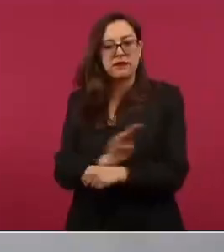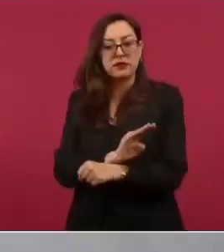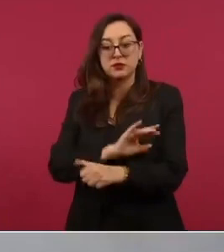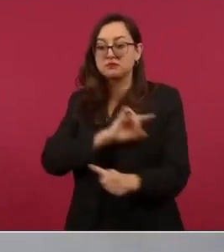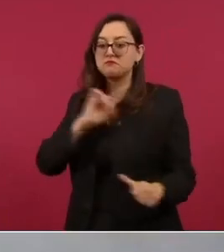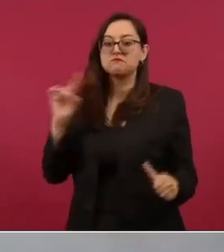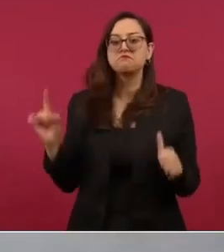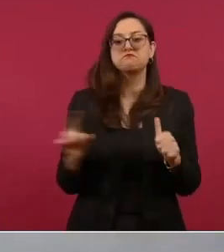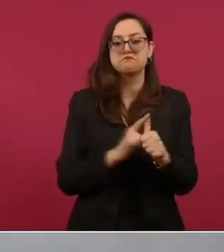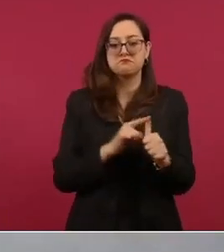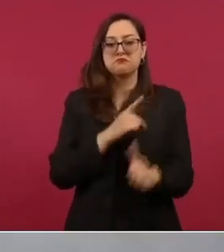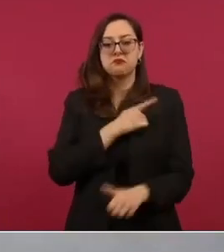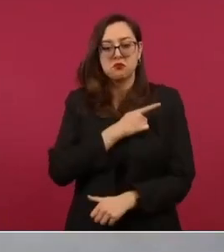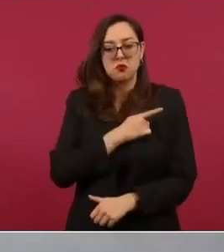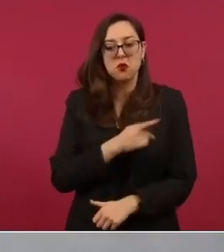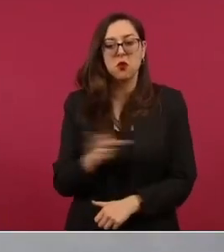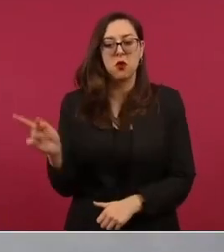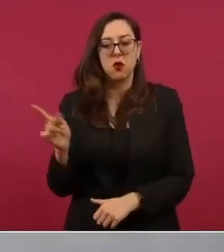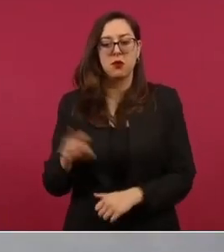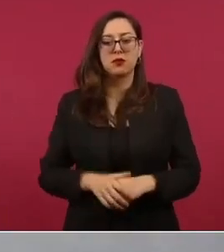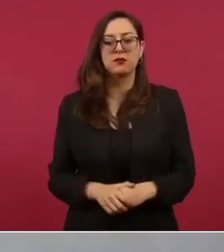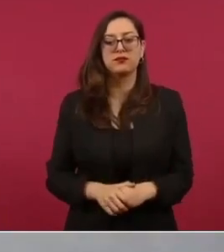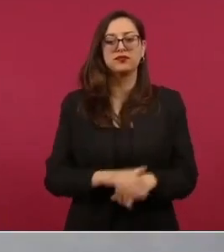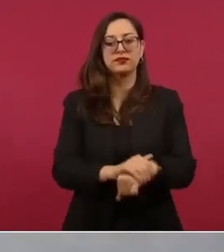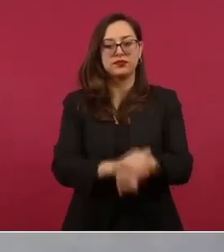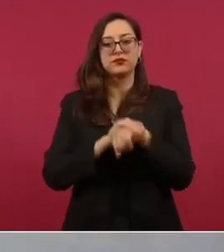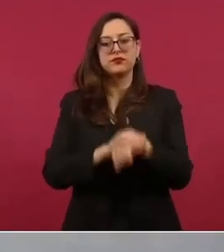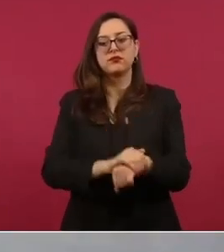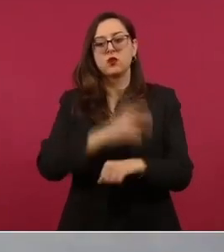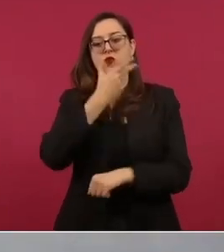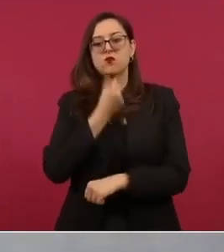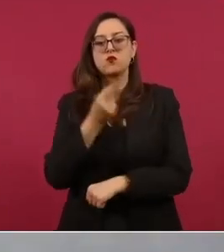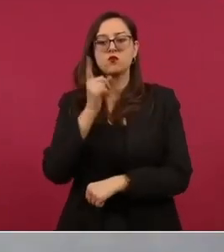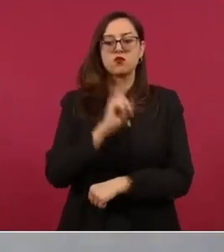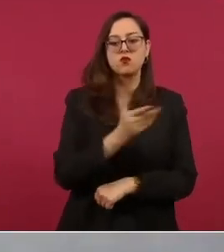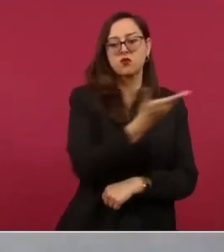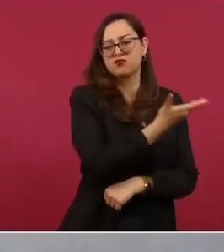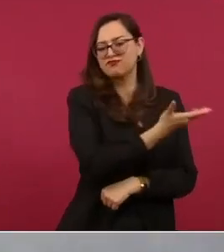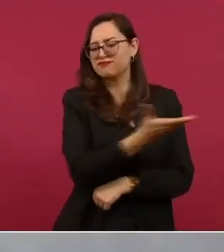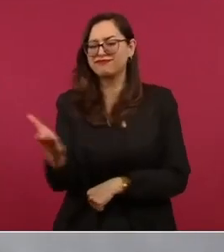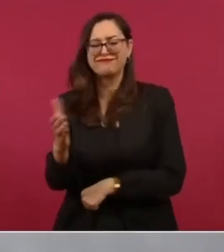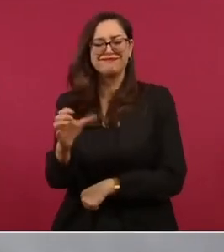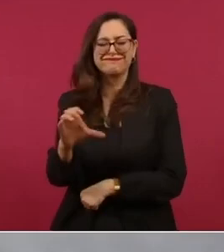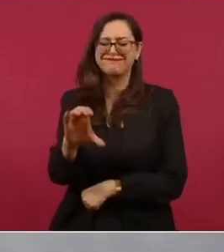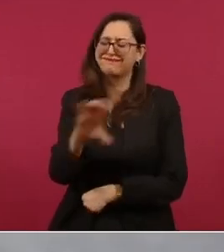de los pobres amigas amigos entrañables